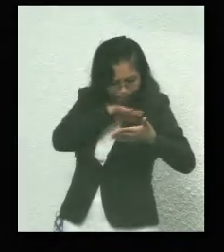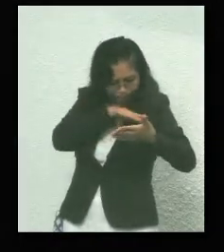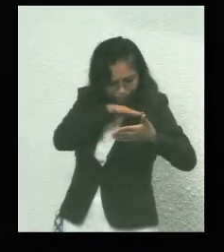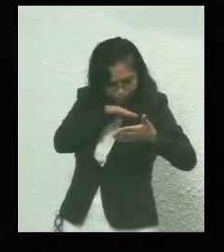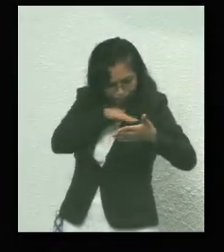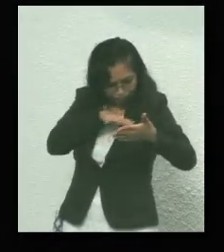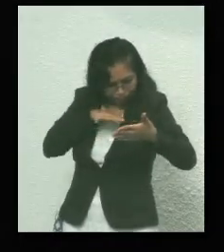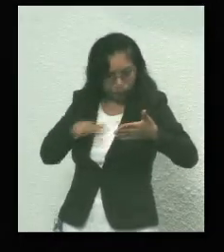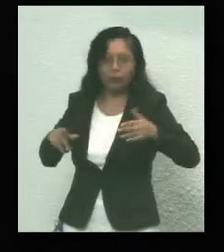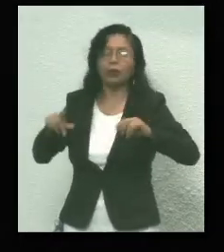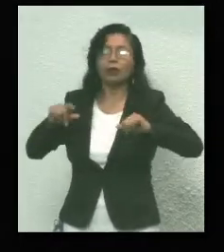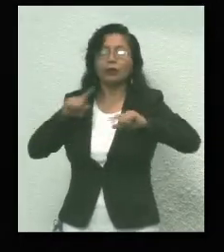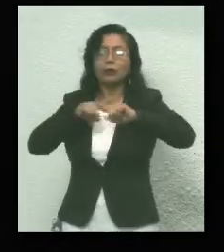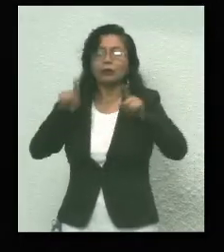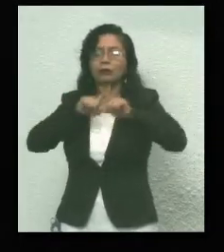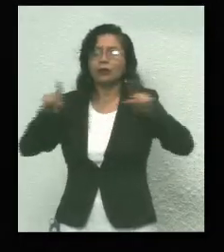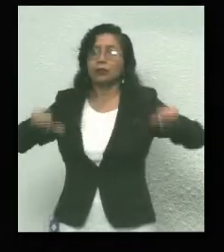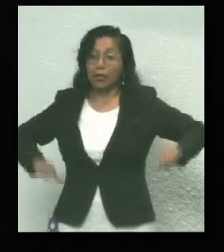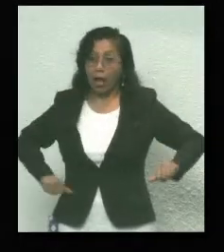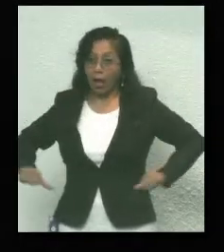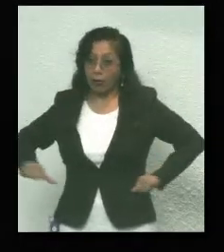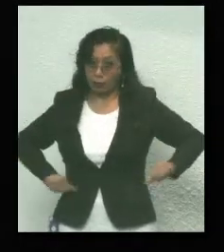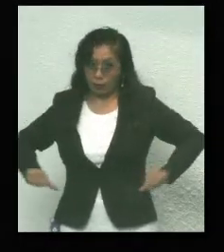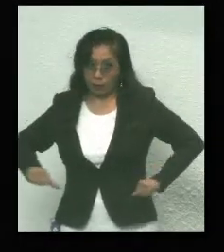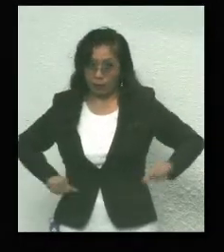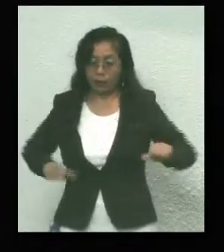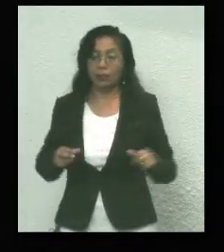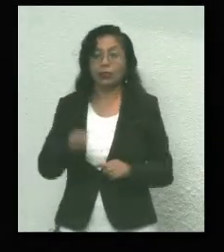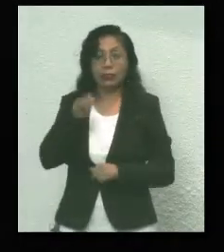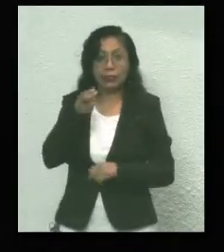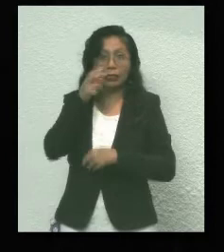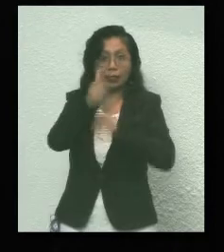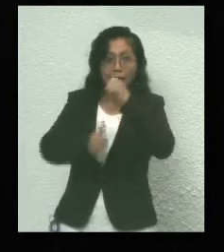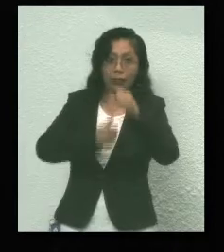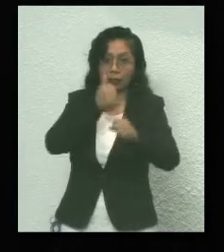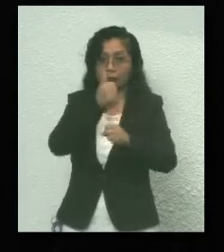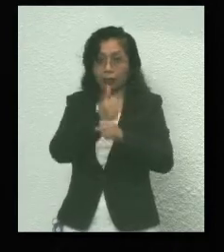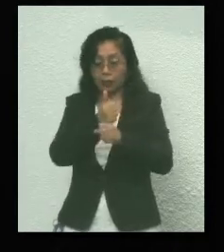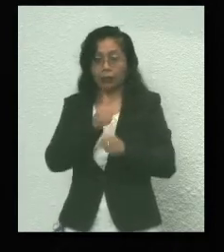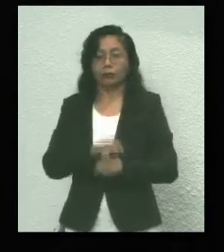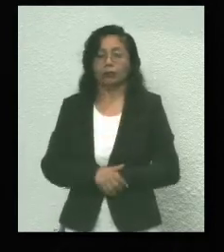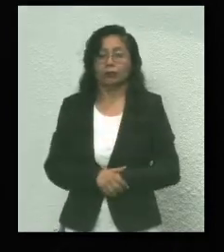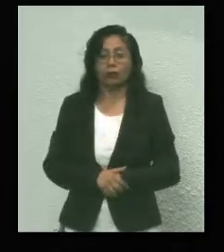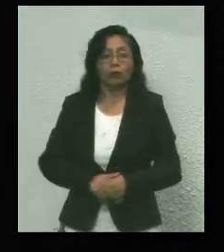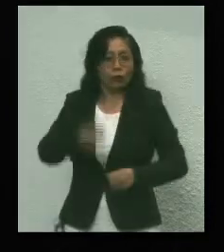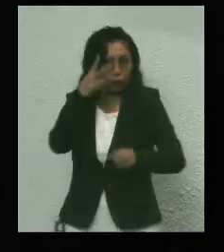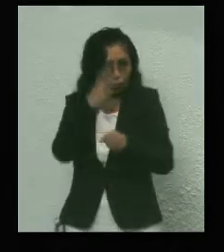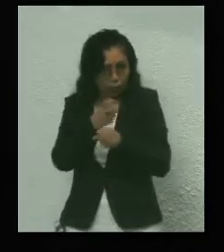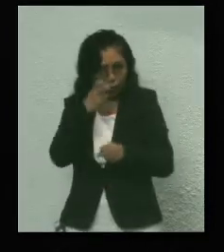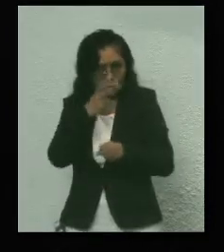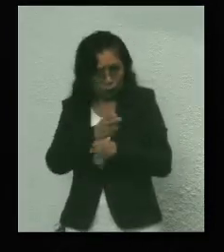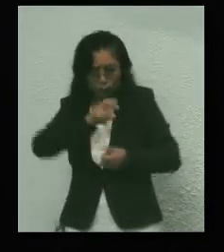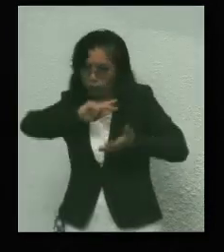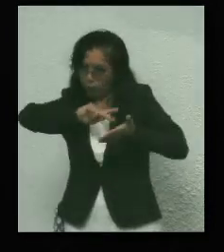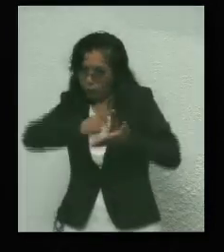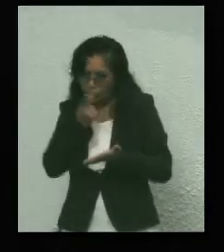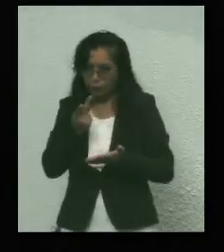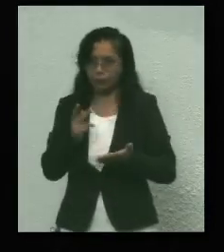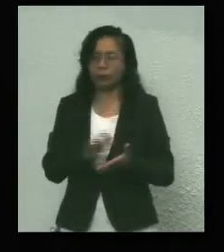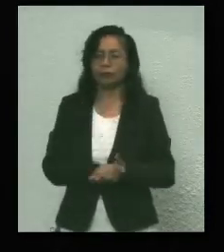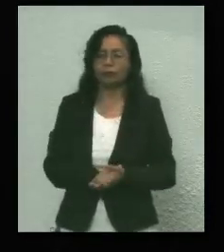que se han emprendido en nuestra entidad durante el año de este Gobierno. Por segunda ocasión, esta legislatura